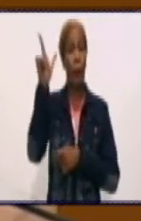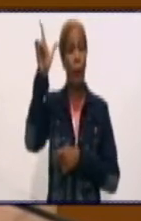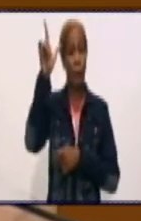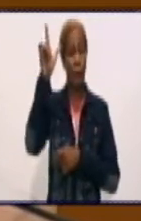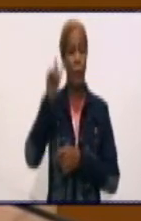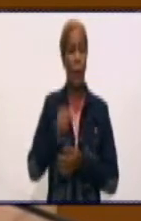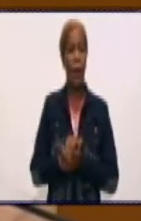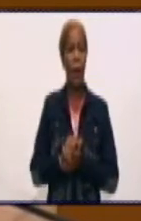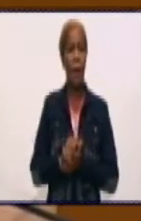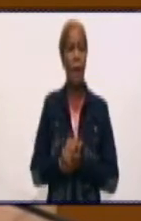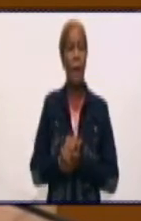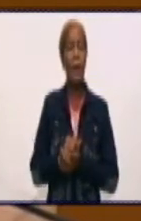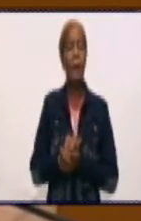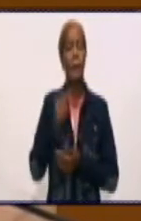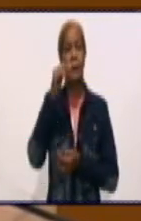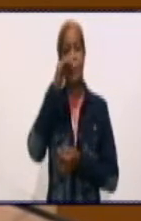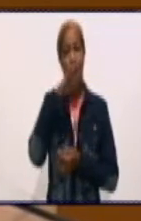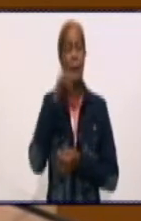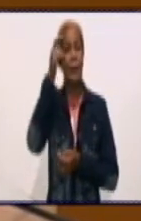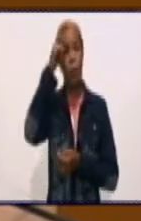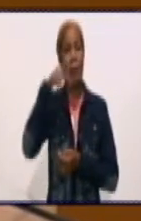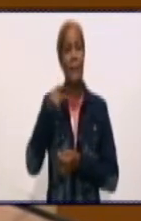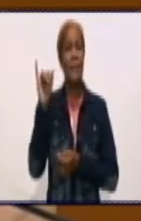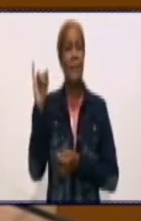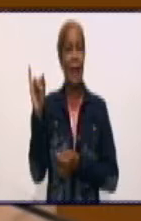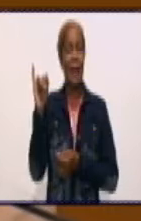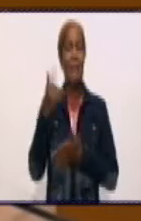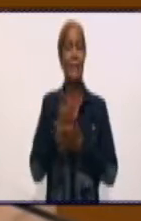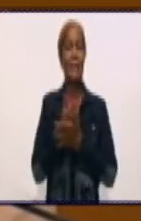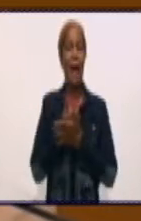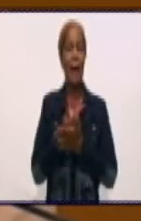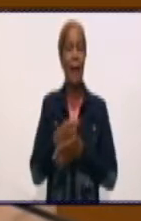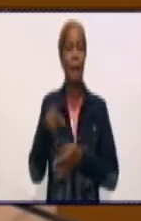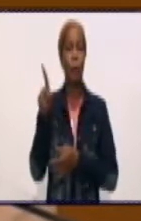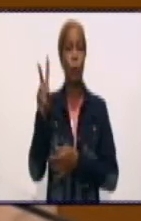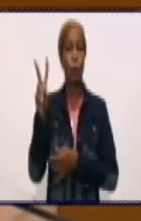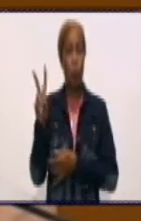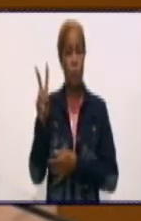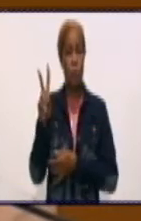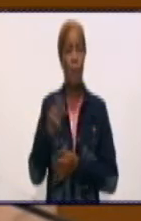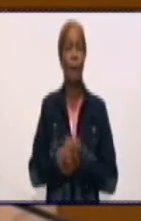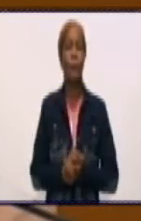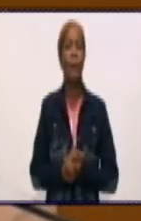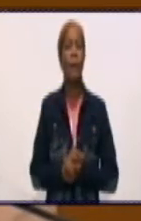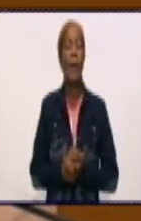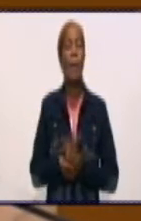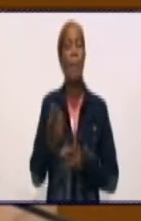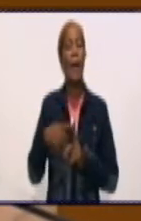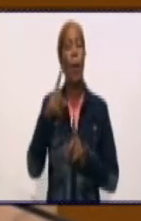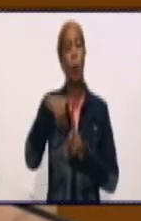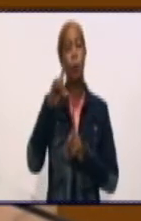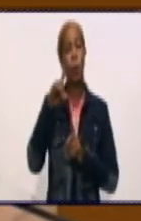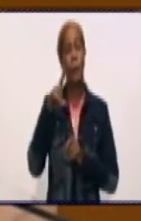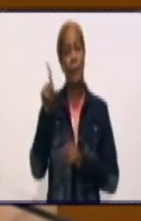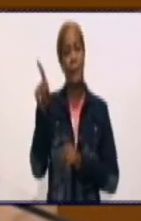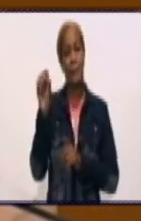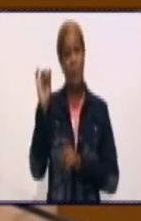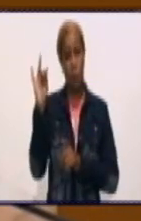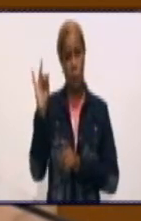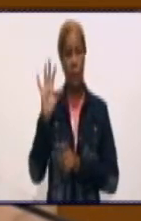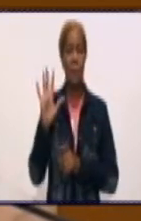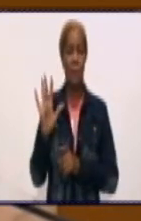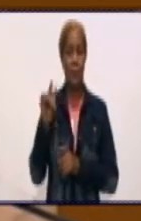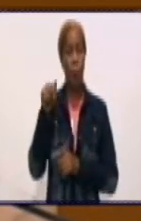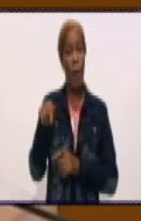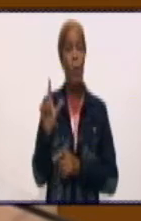Jiguaní 6, Yara 12 y Campechuela 7, para un total de las 175 muestras. En